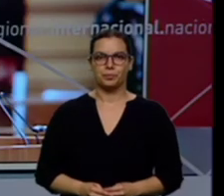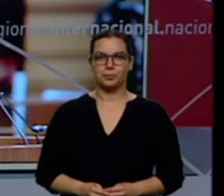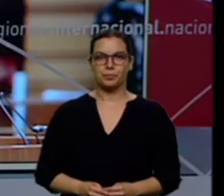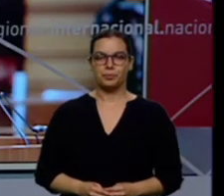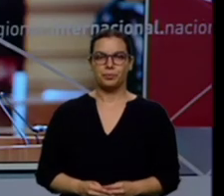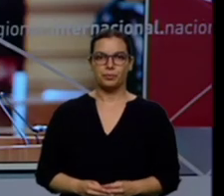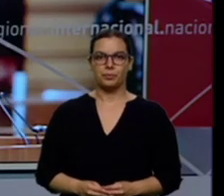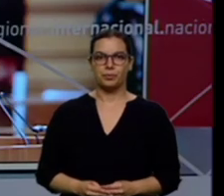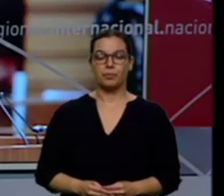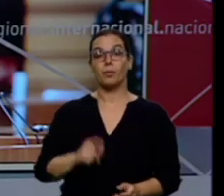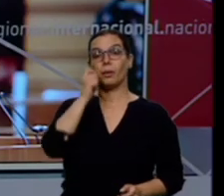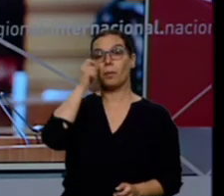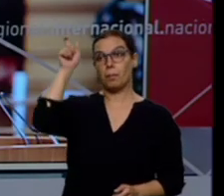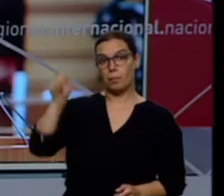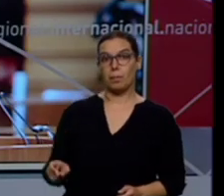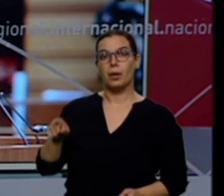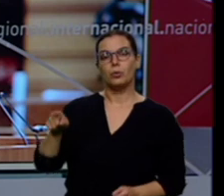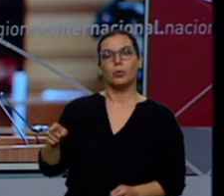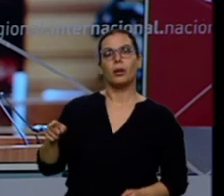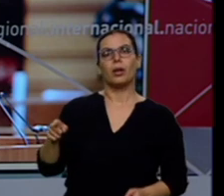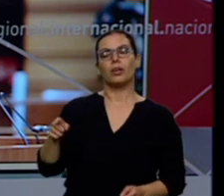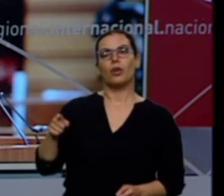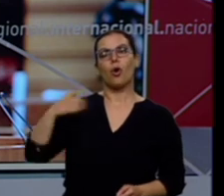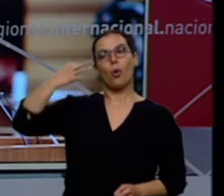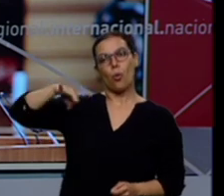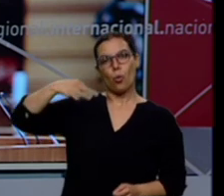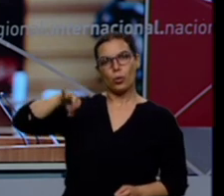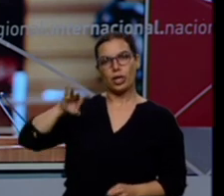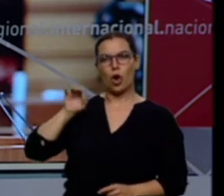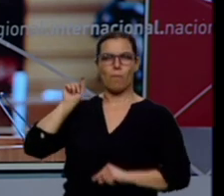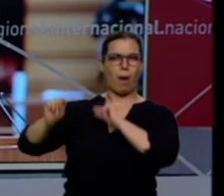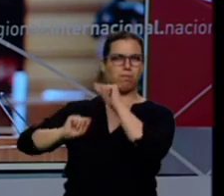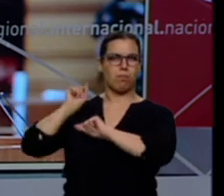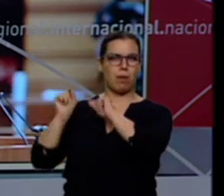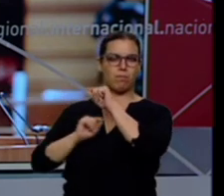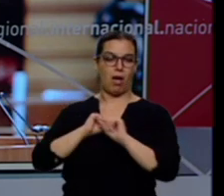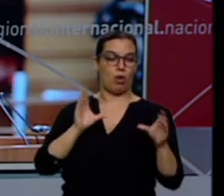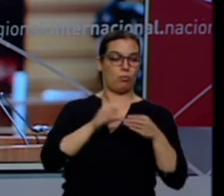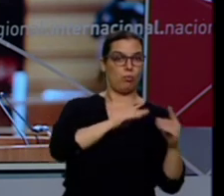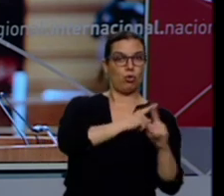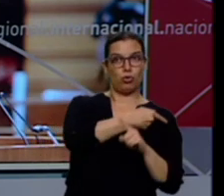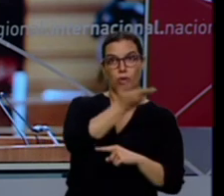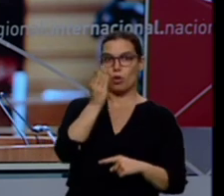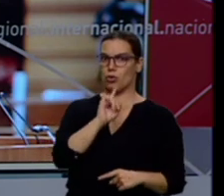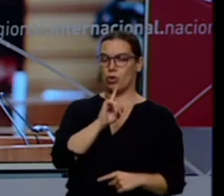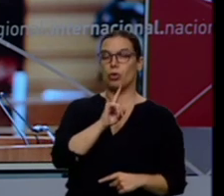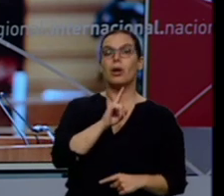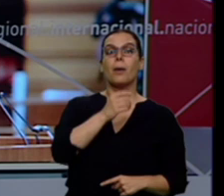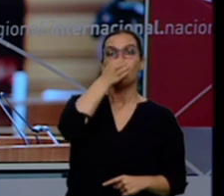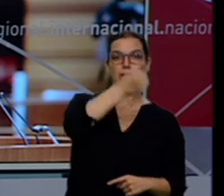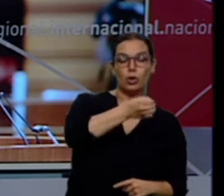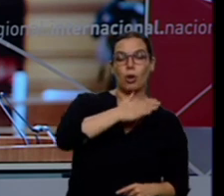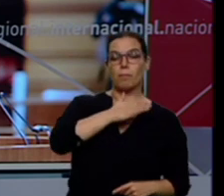Fernández Mañueco no ha sido el único hacia el que han dirigido sus críticas los grupos de la oposición. PSOE y Podemos se han dirigido directamente a